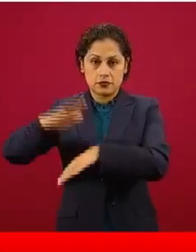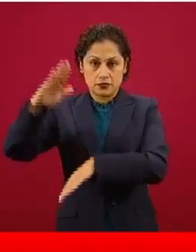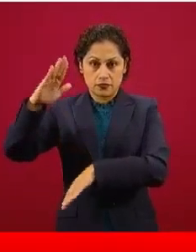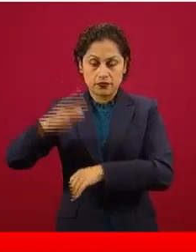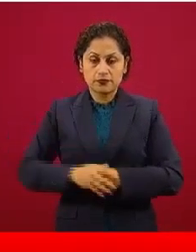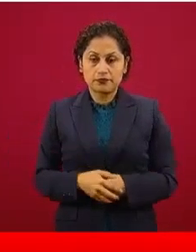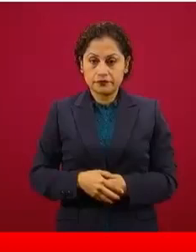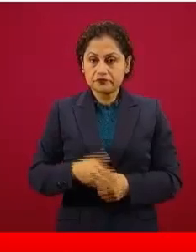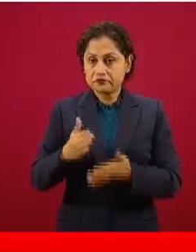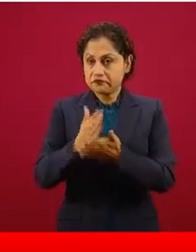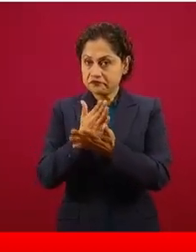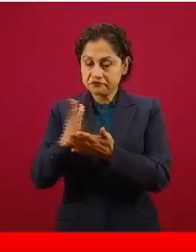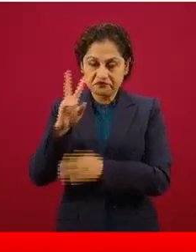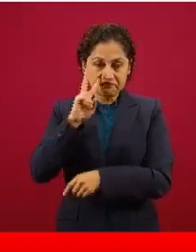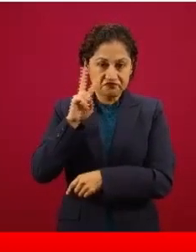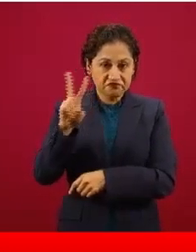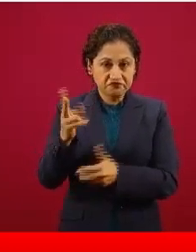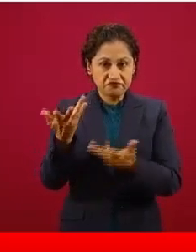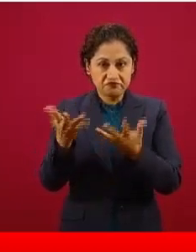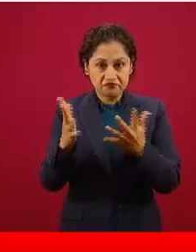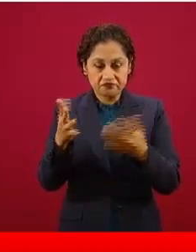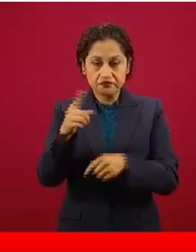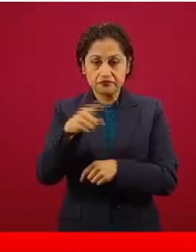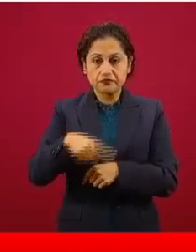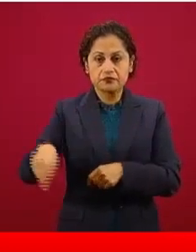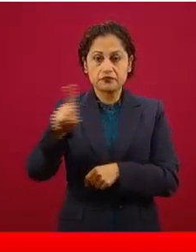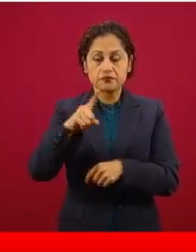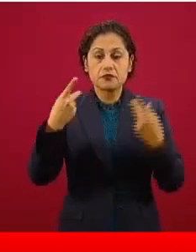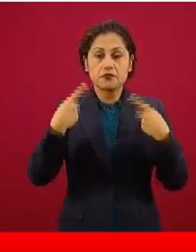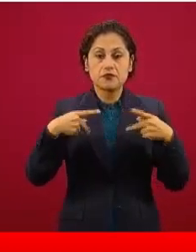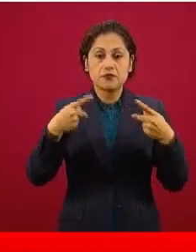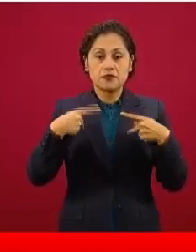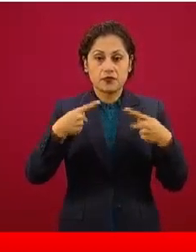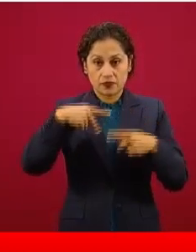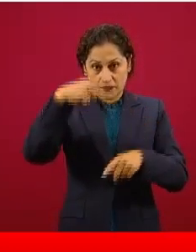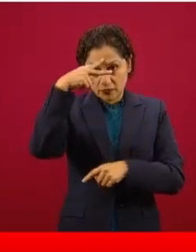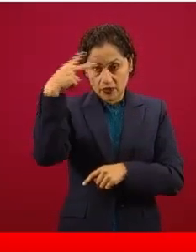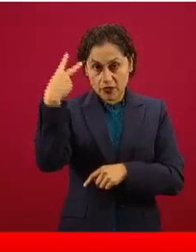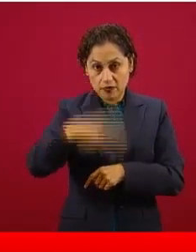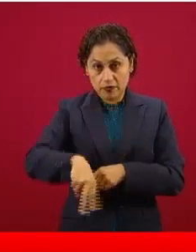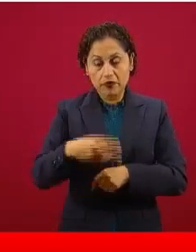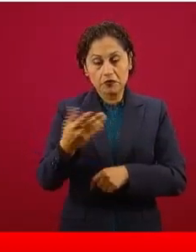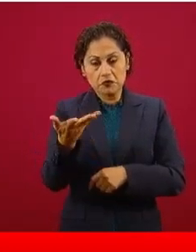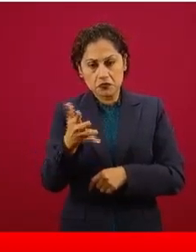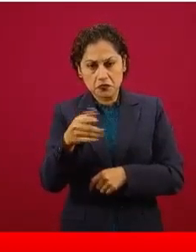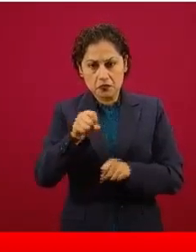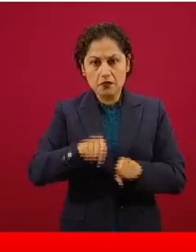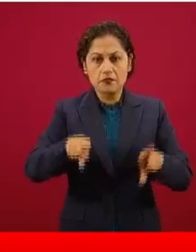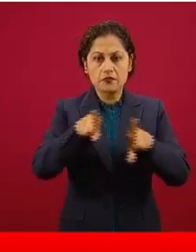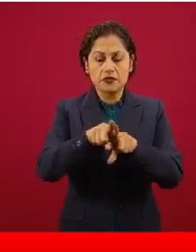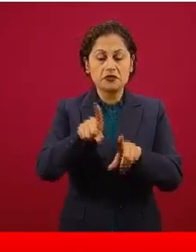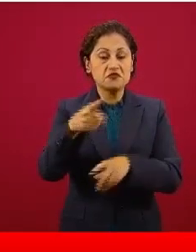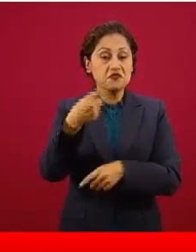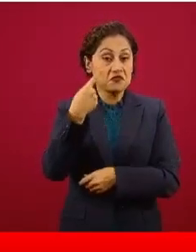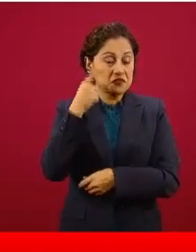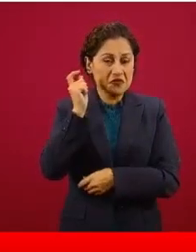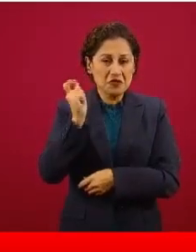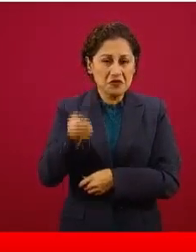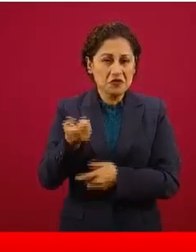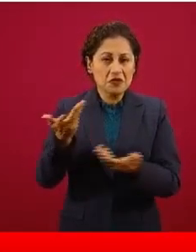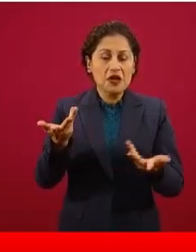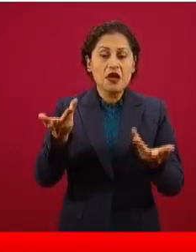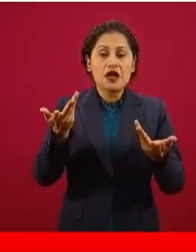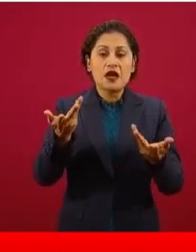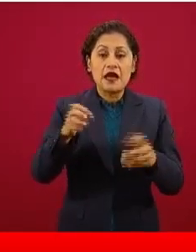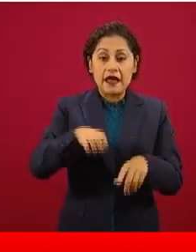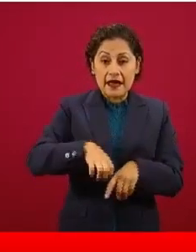la distribución distribución semejante de la distribución de la población mexicana. ¿Esto qué quiere decir? Que no existe por edad